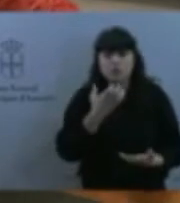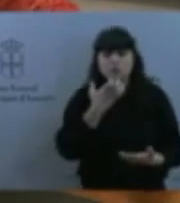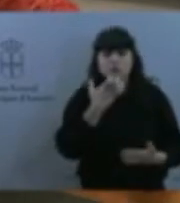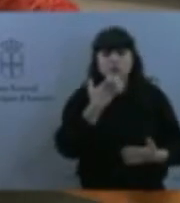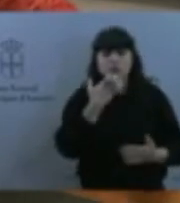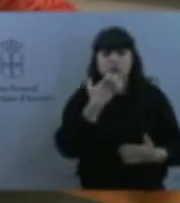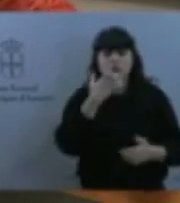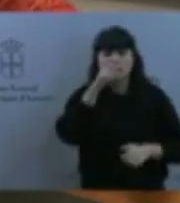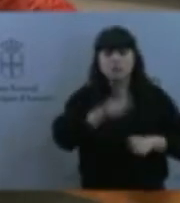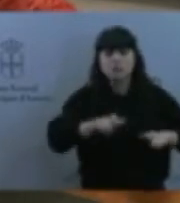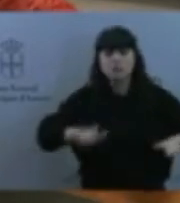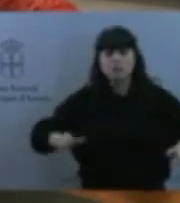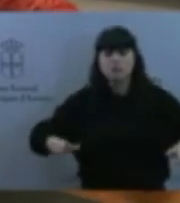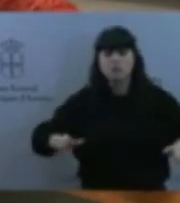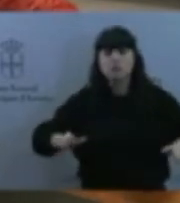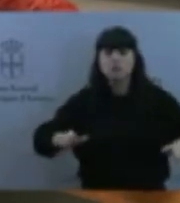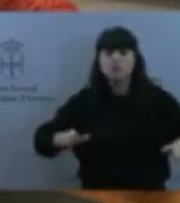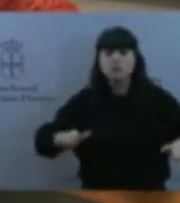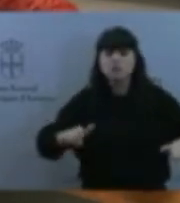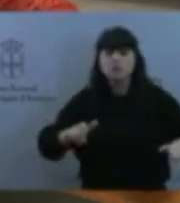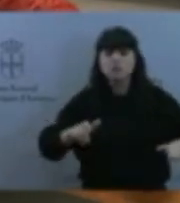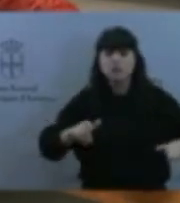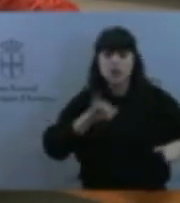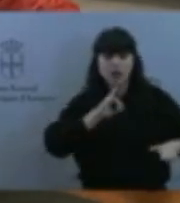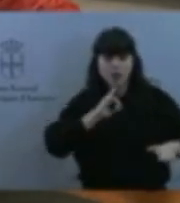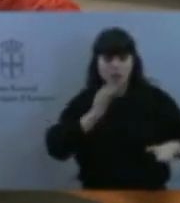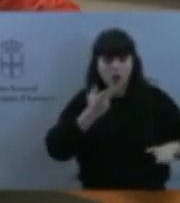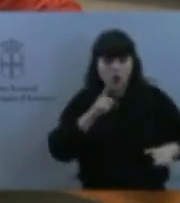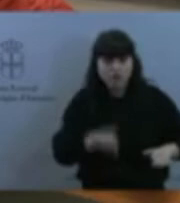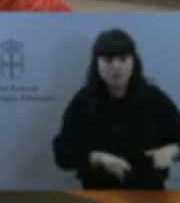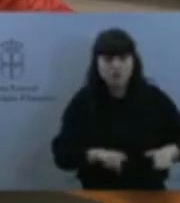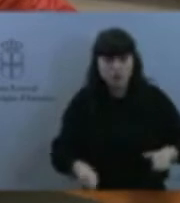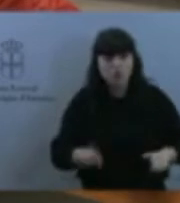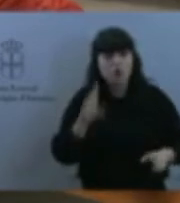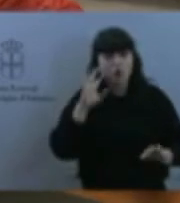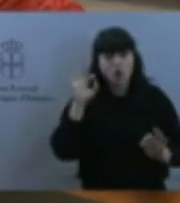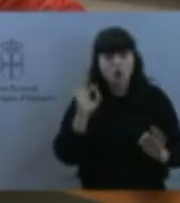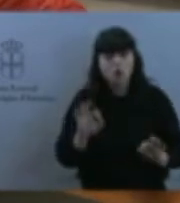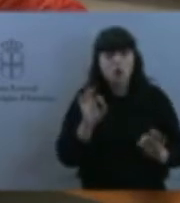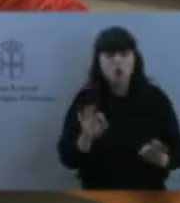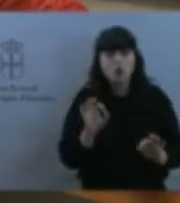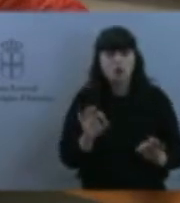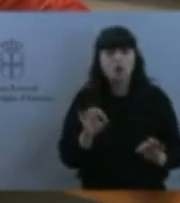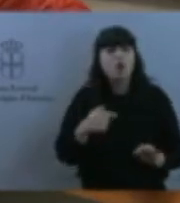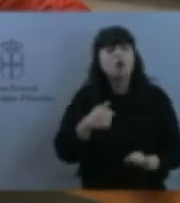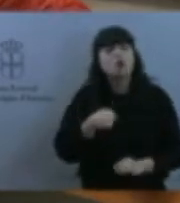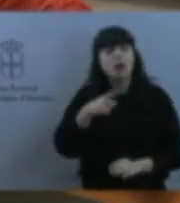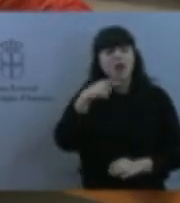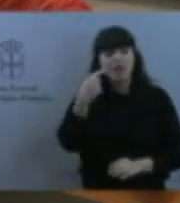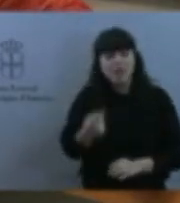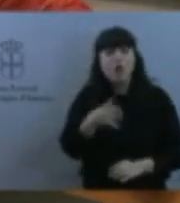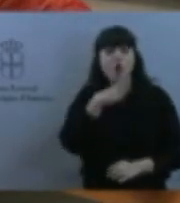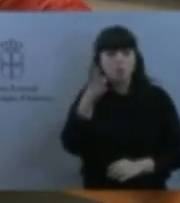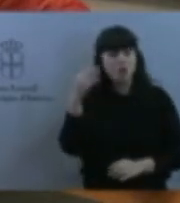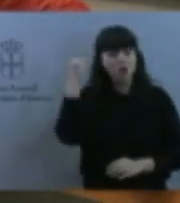el idioma, lógicamente no podría ser de otra manera. Bueno, yo decirle, porque creo que estamos bastante de acuerdo en la reflexión,